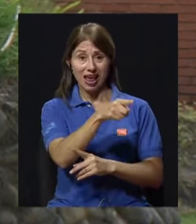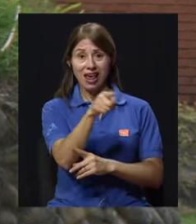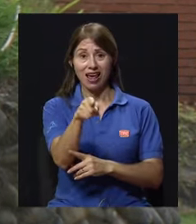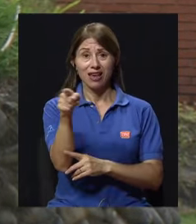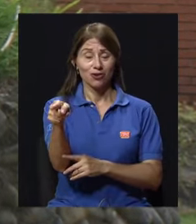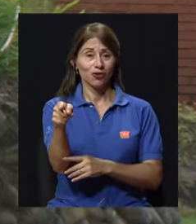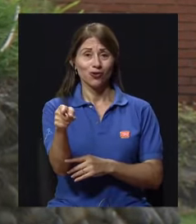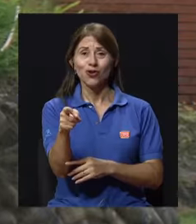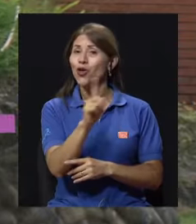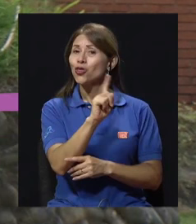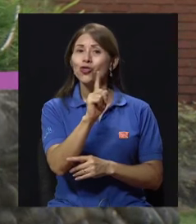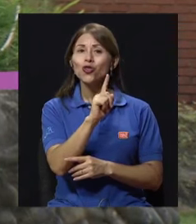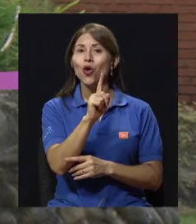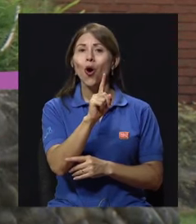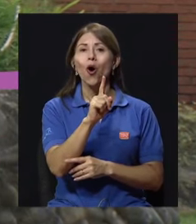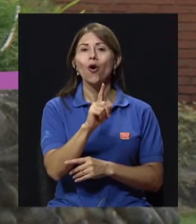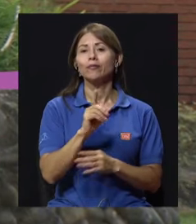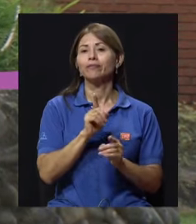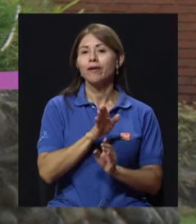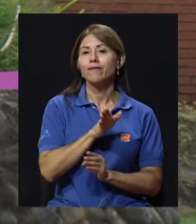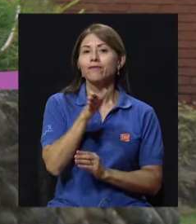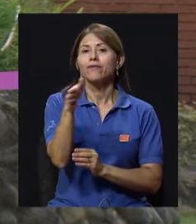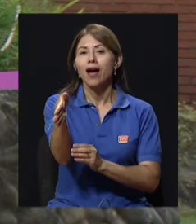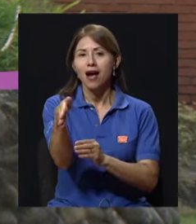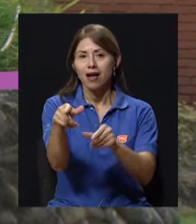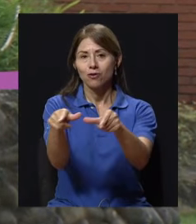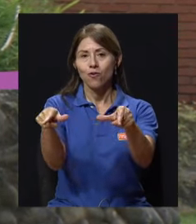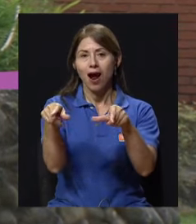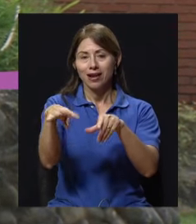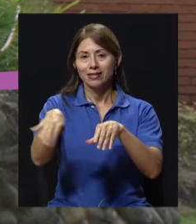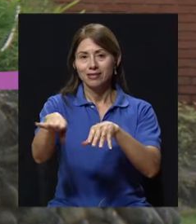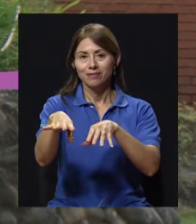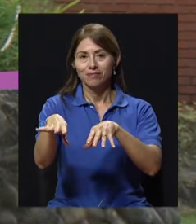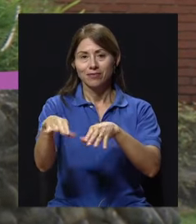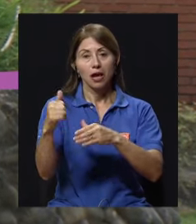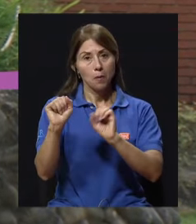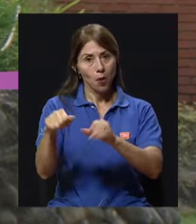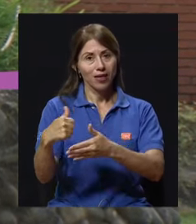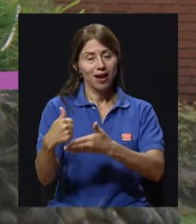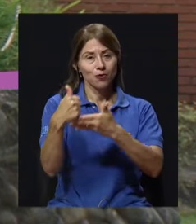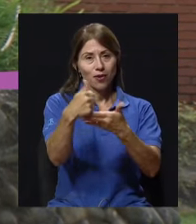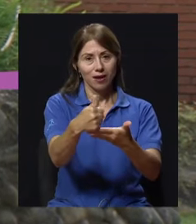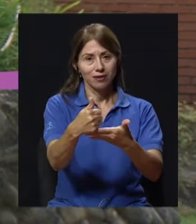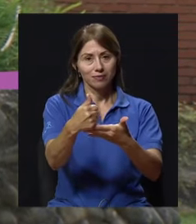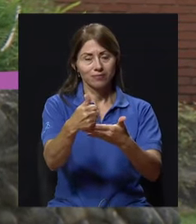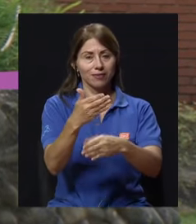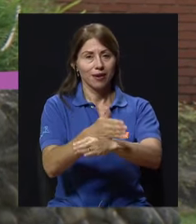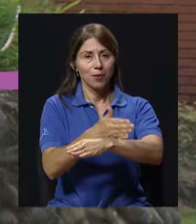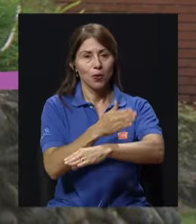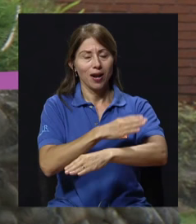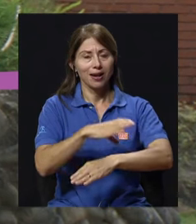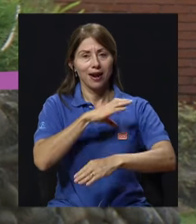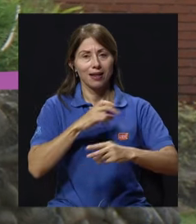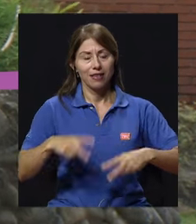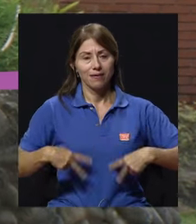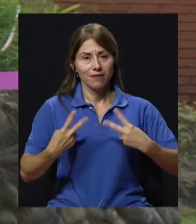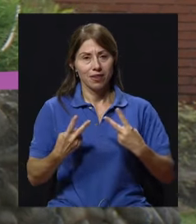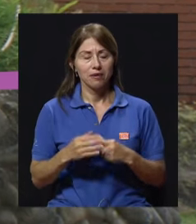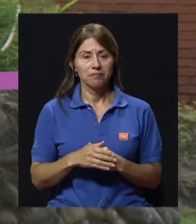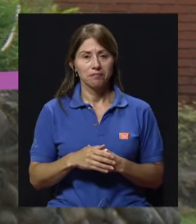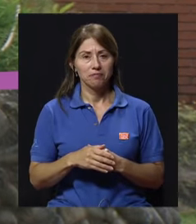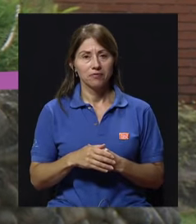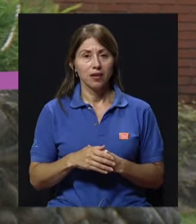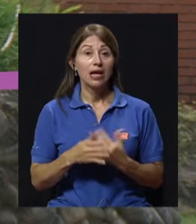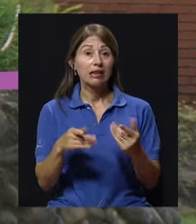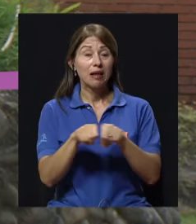centros donde hay actividades que les pueden ayudar a mejorar su calidad de vida. Y que cuesta que, digamos, los